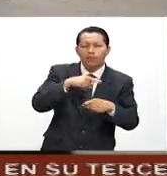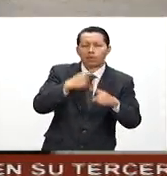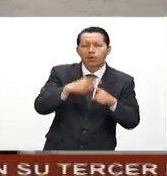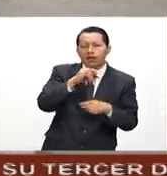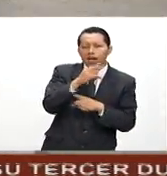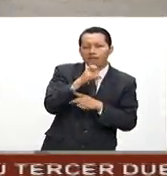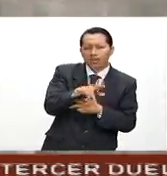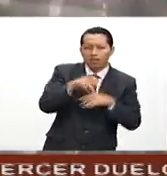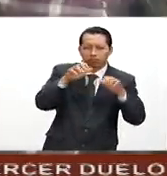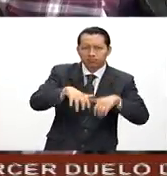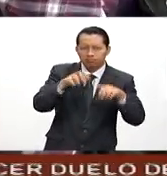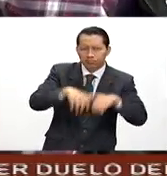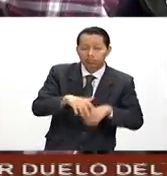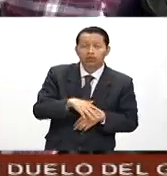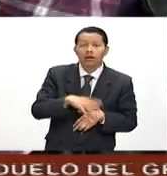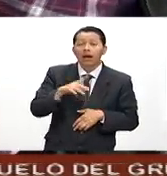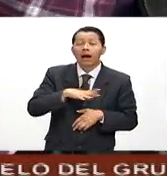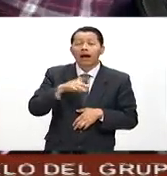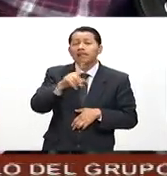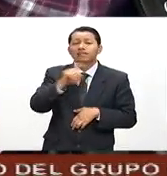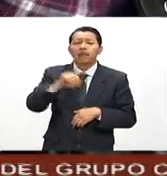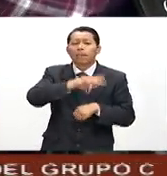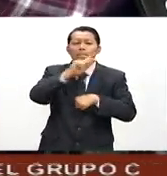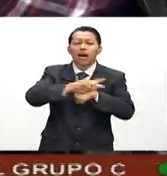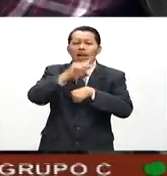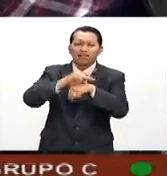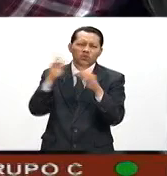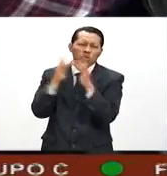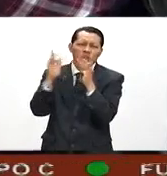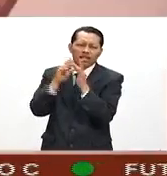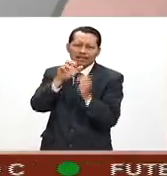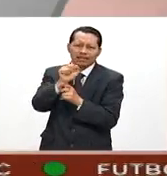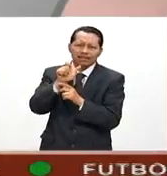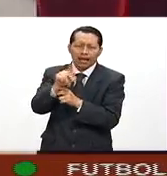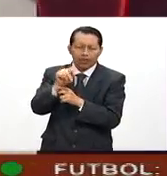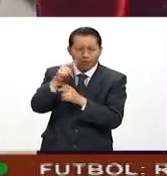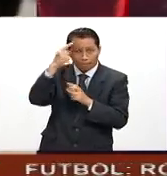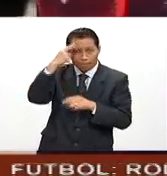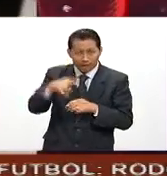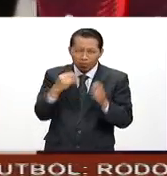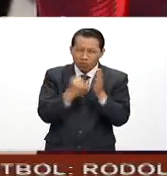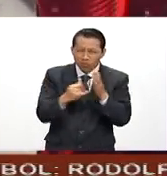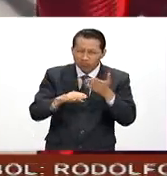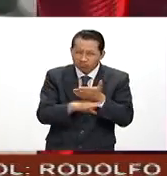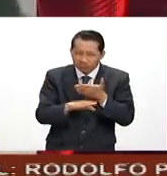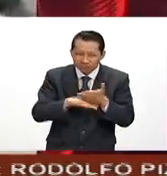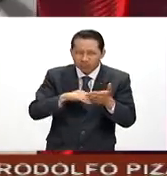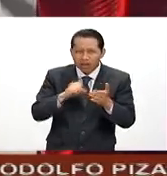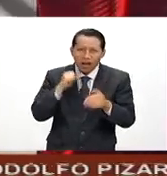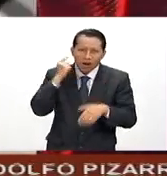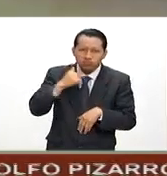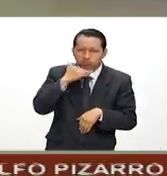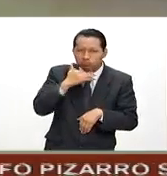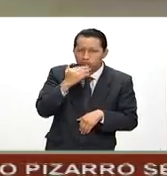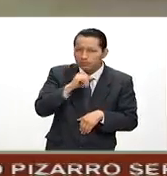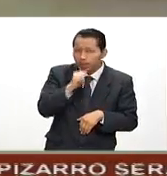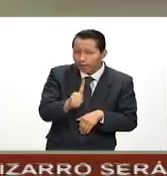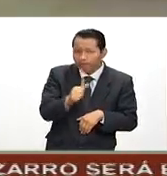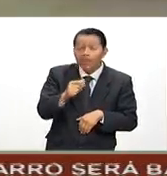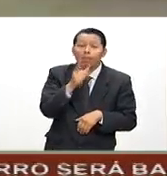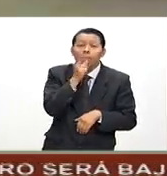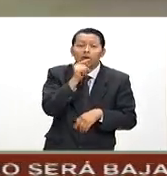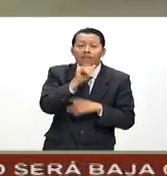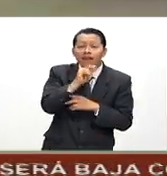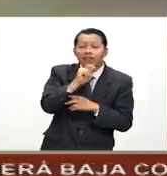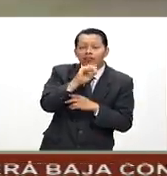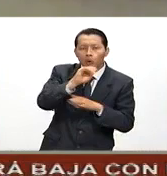cruzará información con más de 100 países para abatir la evasión de impuestos Acusan a la policía de Baltimore de violencia excesiva en